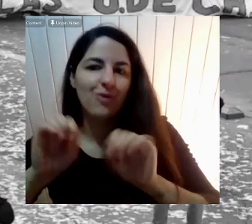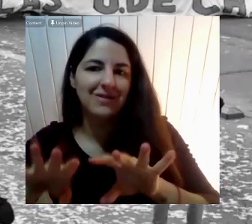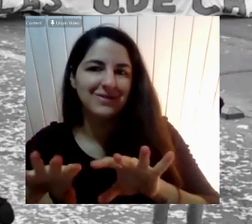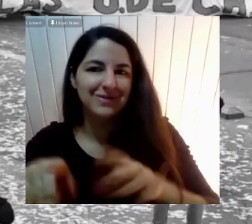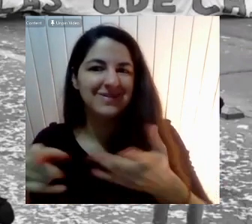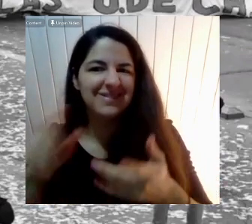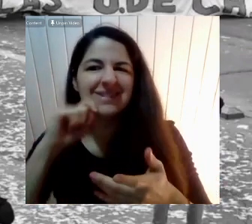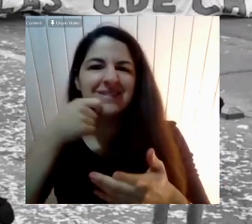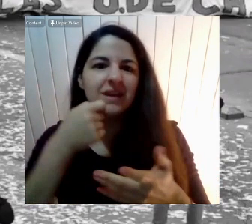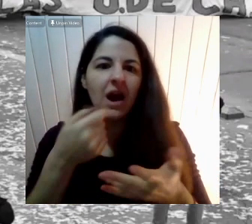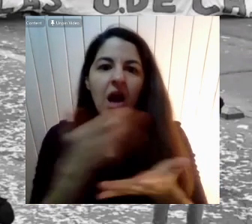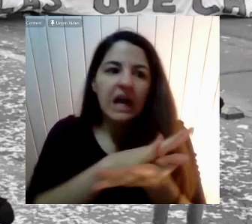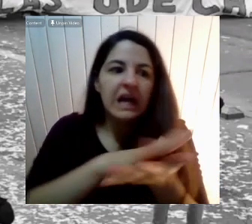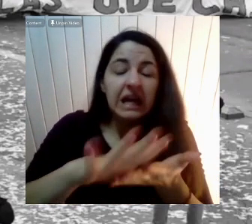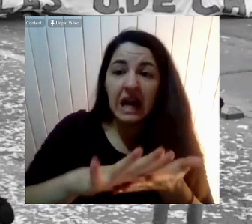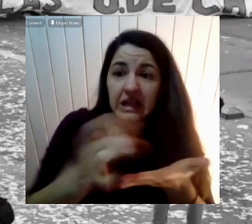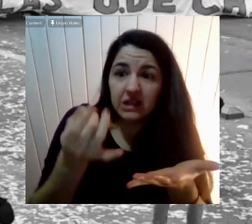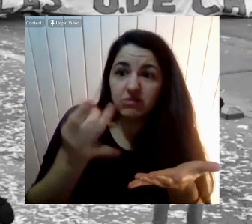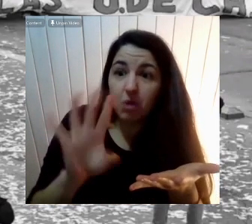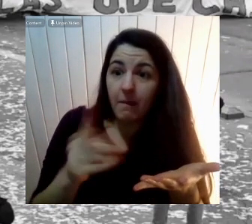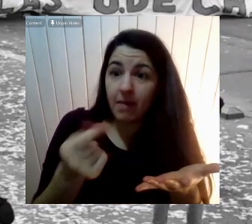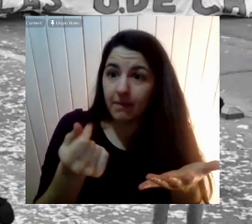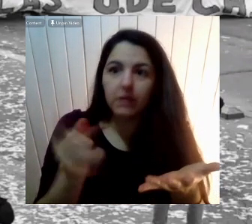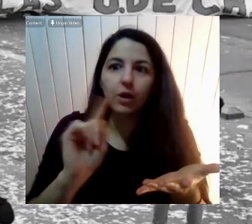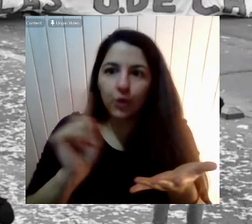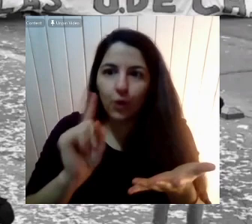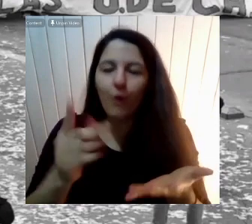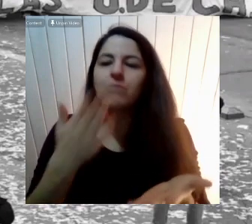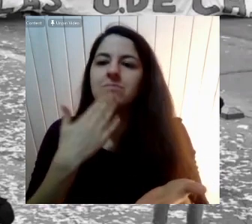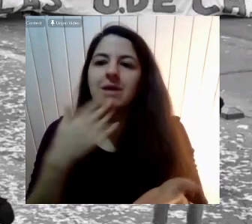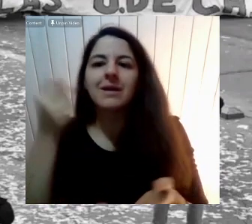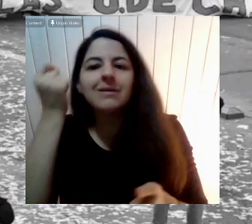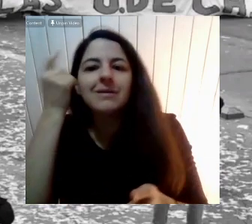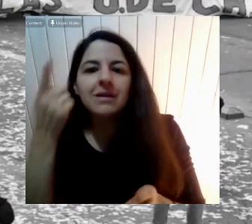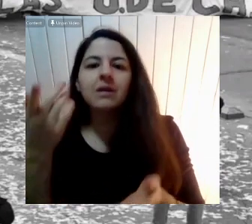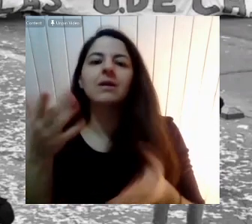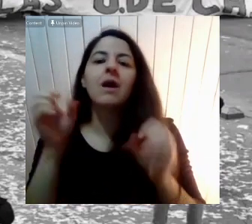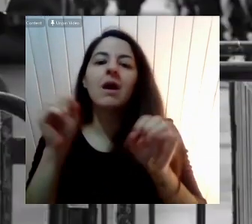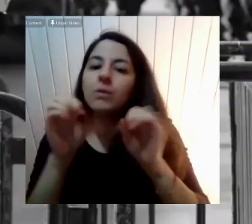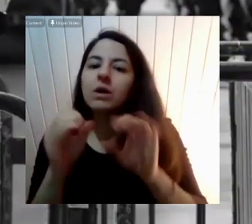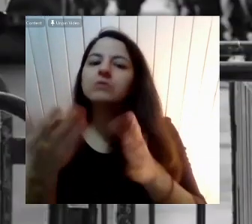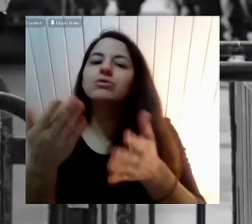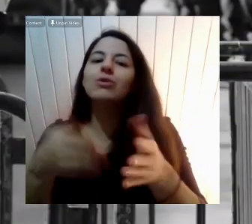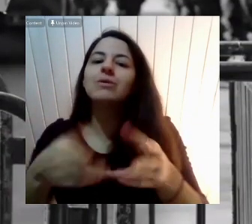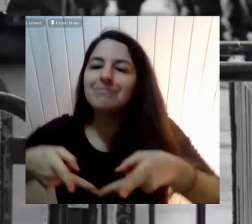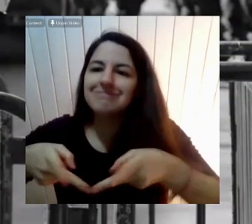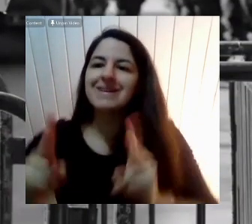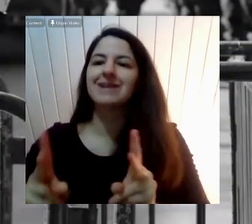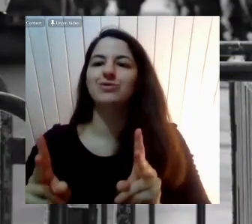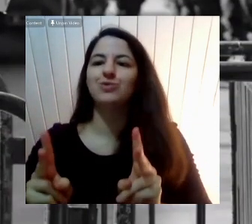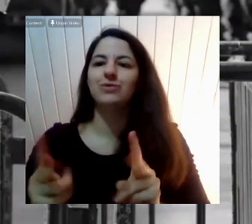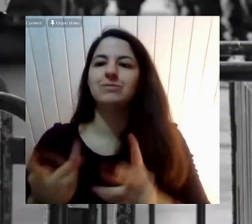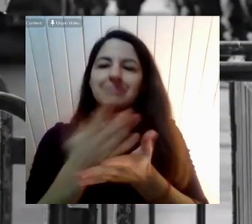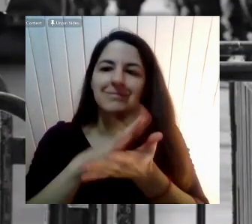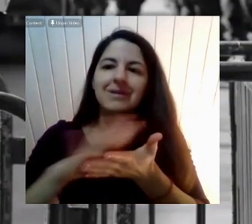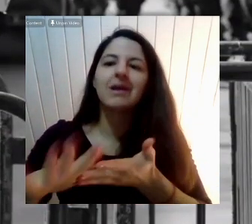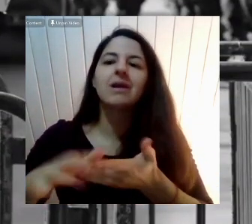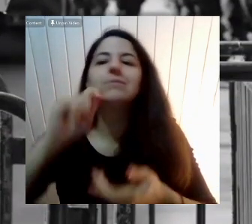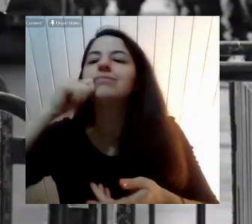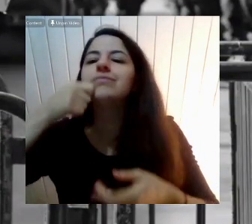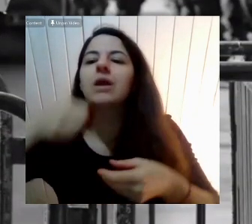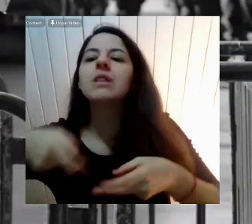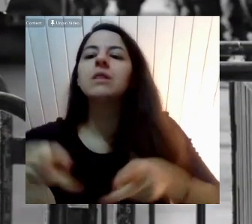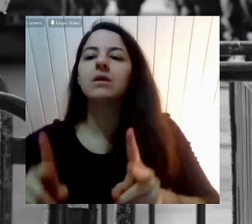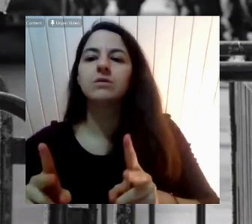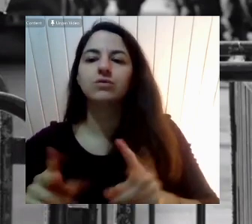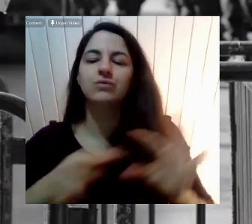No era solo Cosas de financiamiento Sino que la educación Construía un derecho Para todas y todos Y el 2011 Perdón Se fue